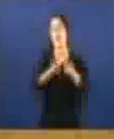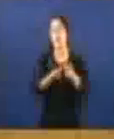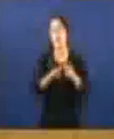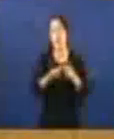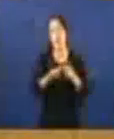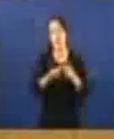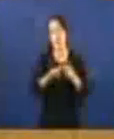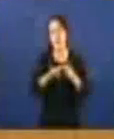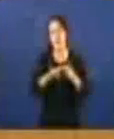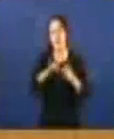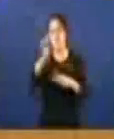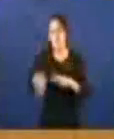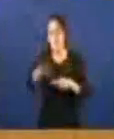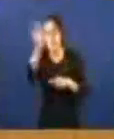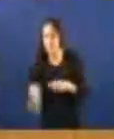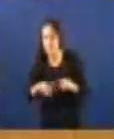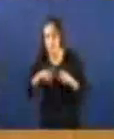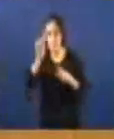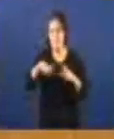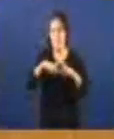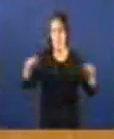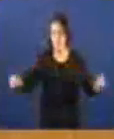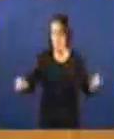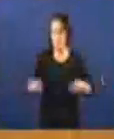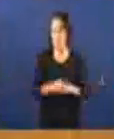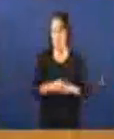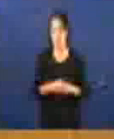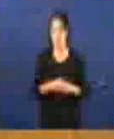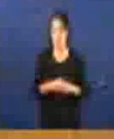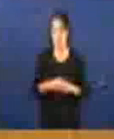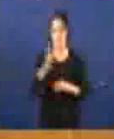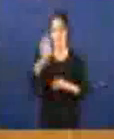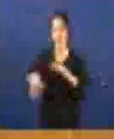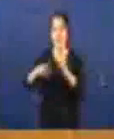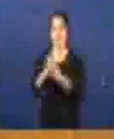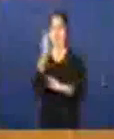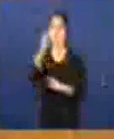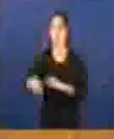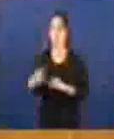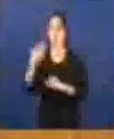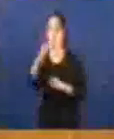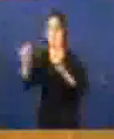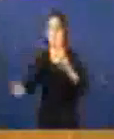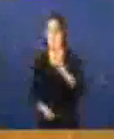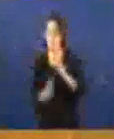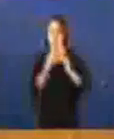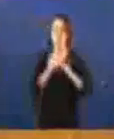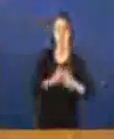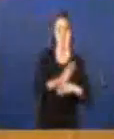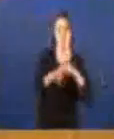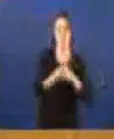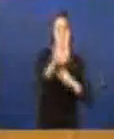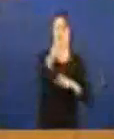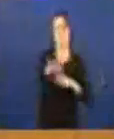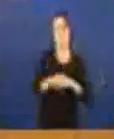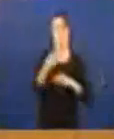tamén Cataluña tamén Andalucía e esas dais hasta 1,5 por cento e as demáis a 0,94 por cento eu quero saber que van a